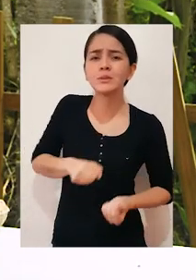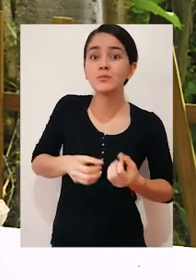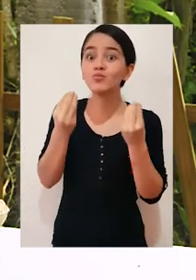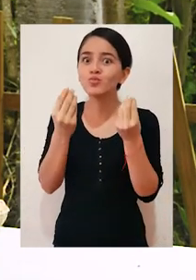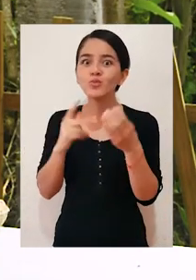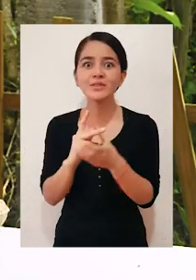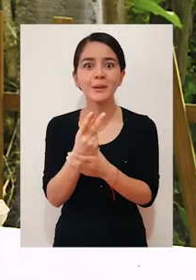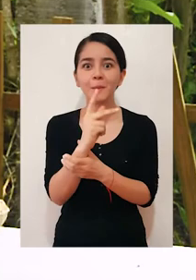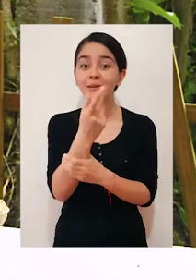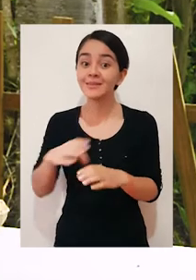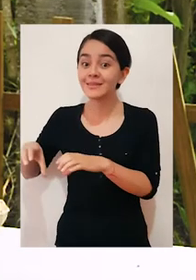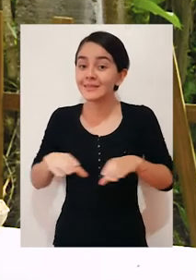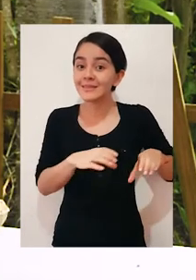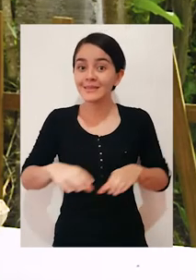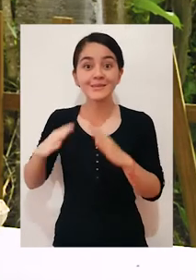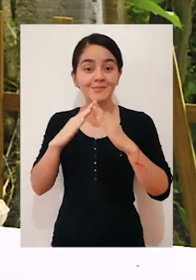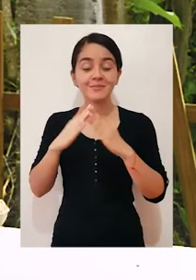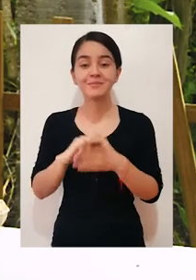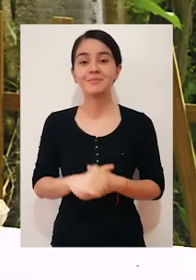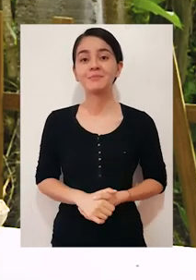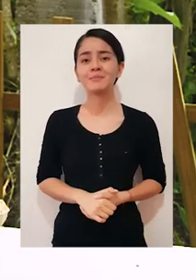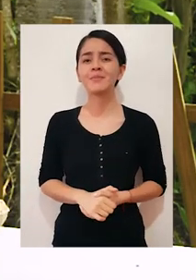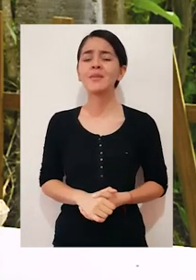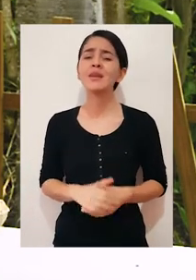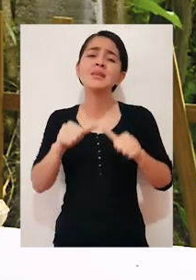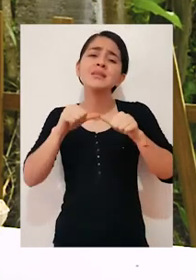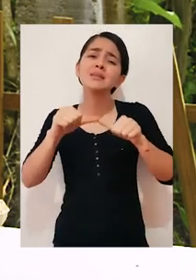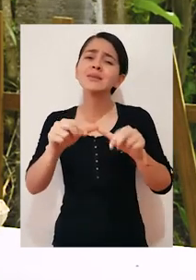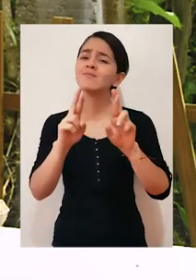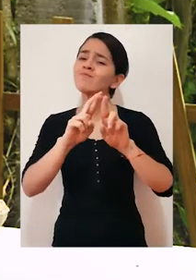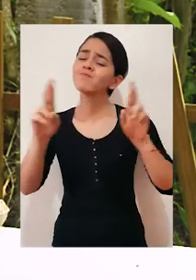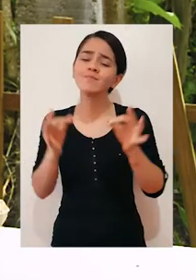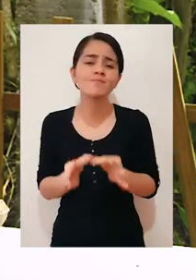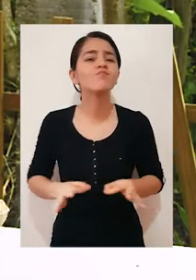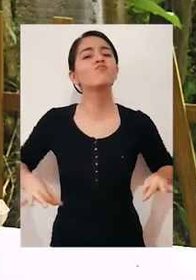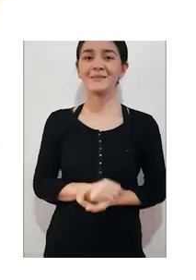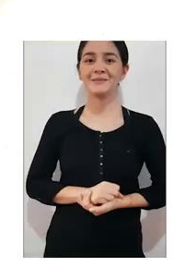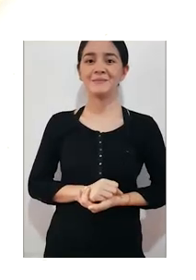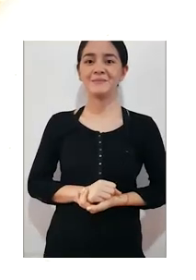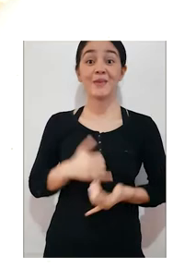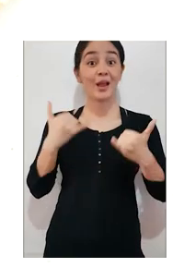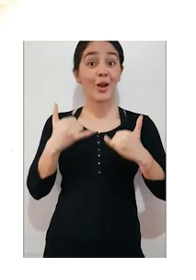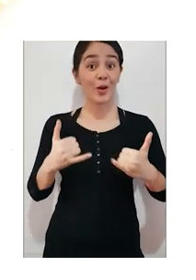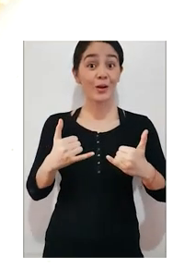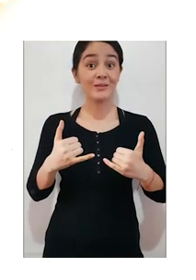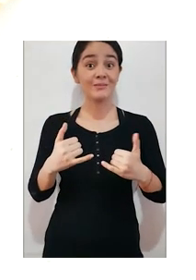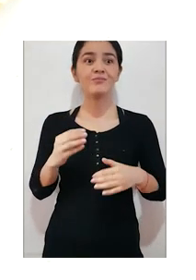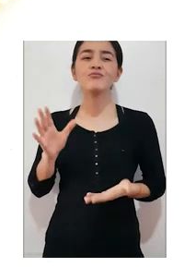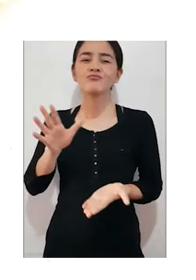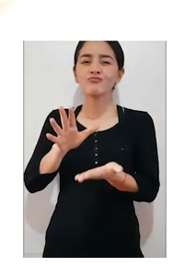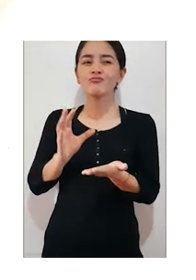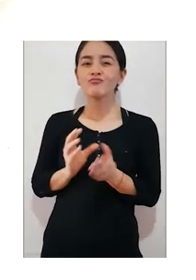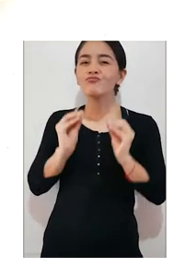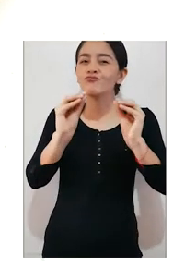más opciones para hacer esta actividad y sobre todo para reciclar, que es la parte importante. A continuación, les voy a enseñar